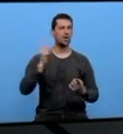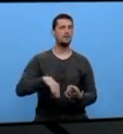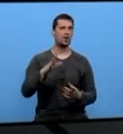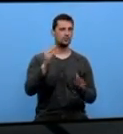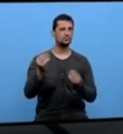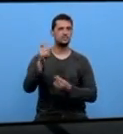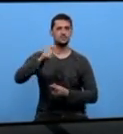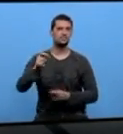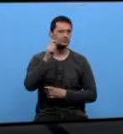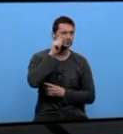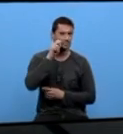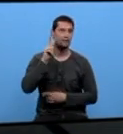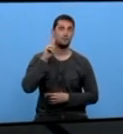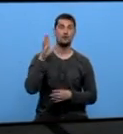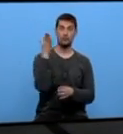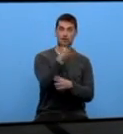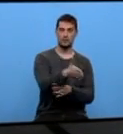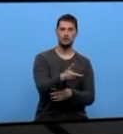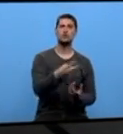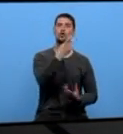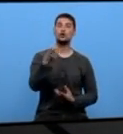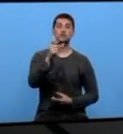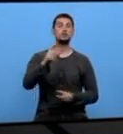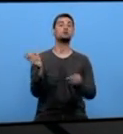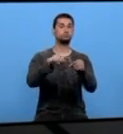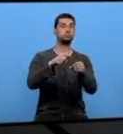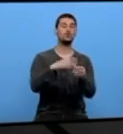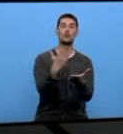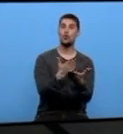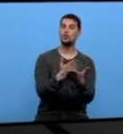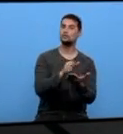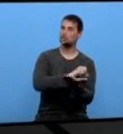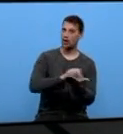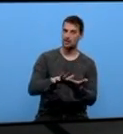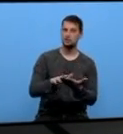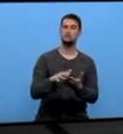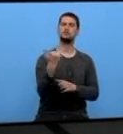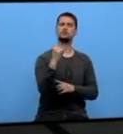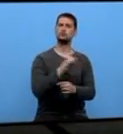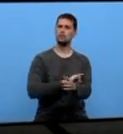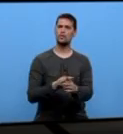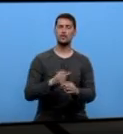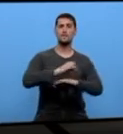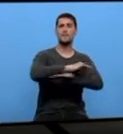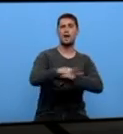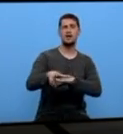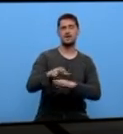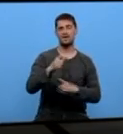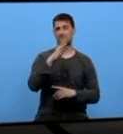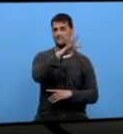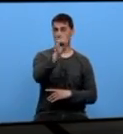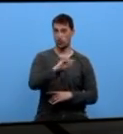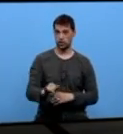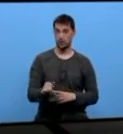entregada. 200 persoas, algúnas iniciadas, outras no tanto, surfearon ao mesmo tempo na Praia da Rapadora dirixidas